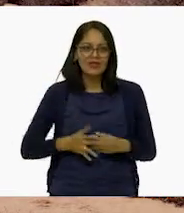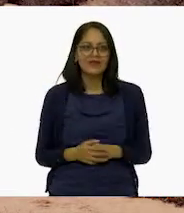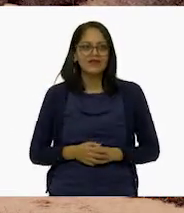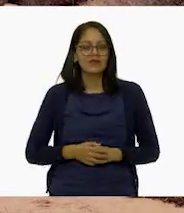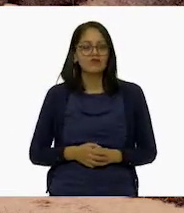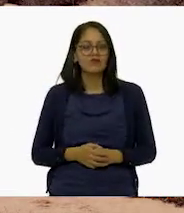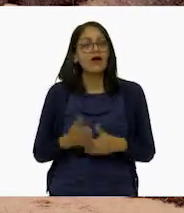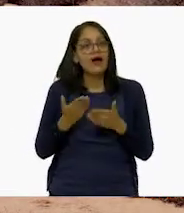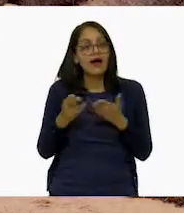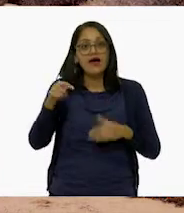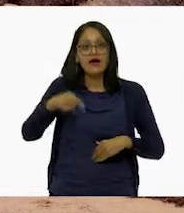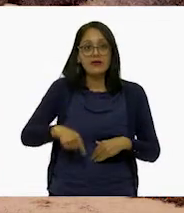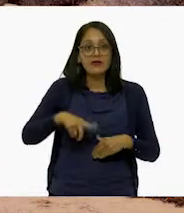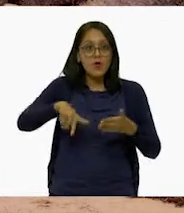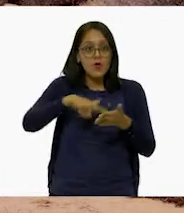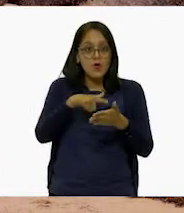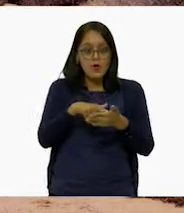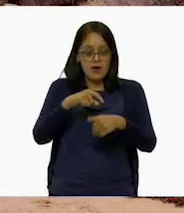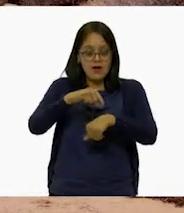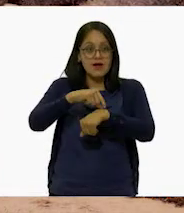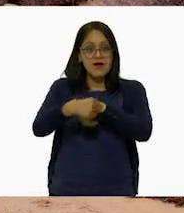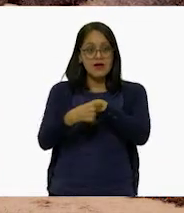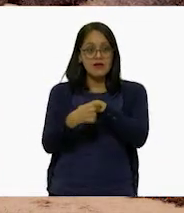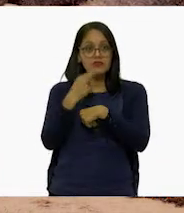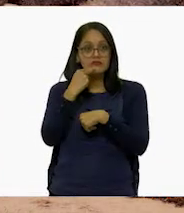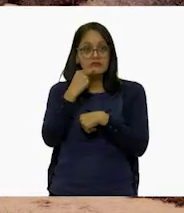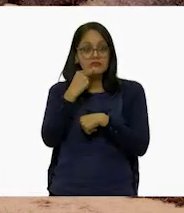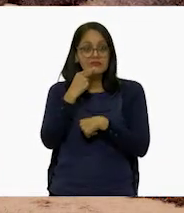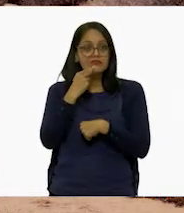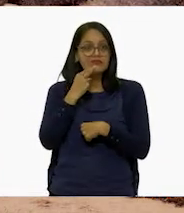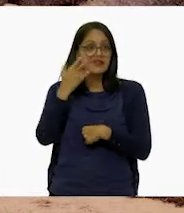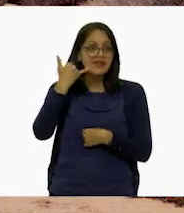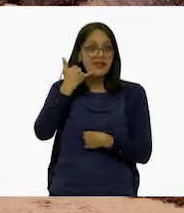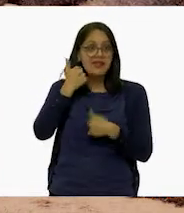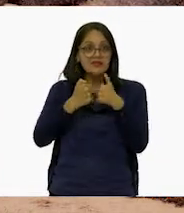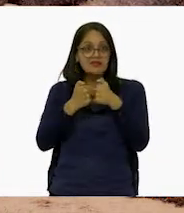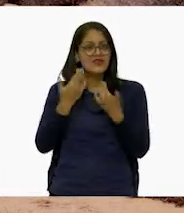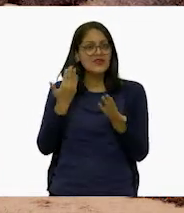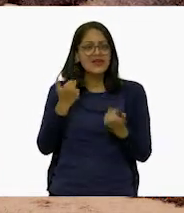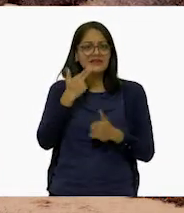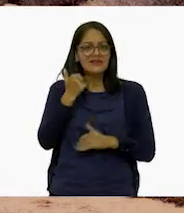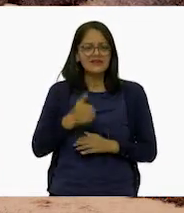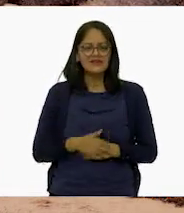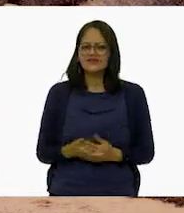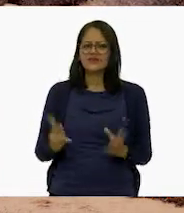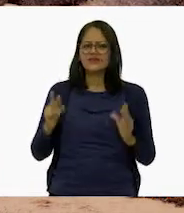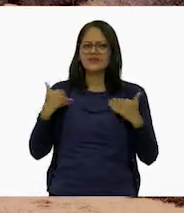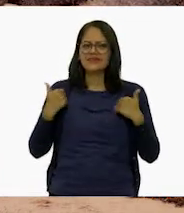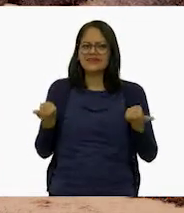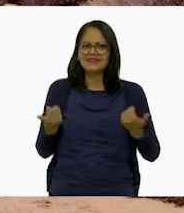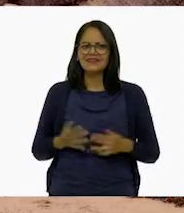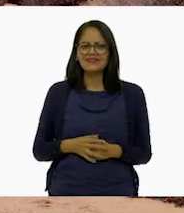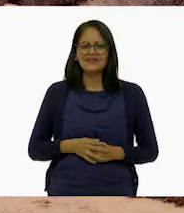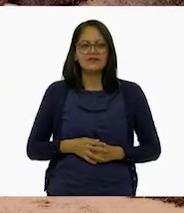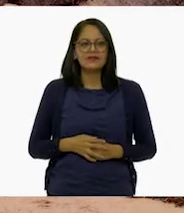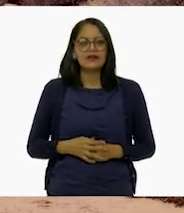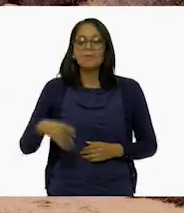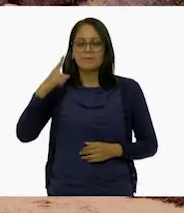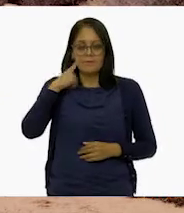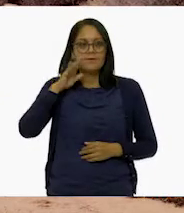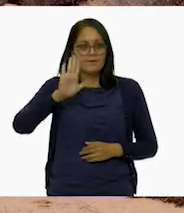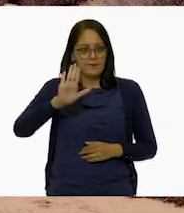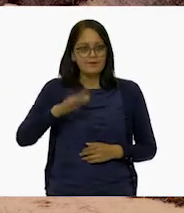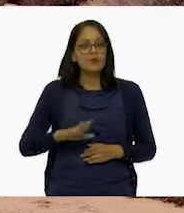Aquí no funcionan los aparatos electrónicos. No, bueno, que no entiendo nada. A ver,